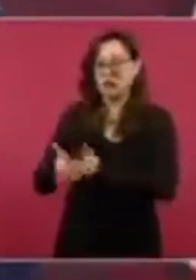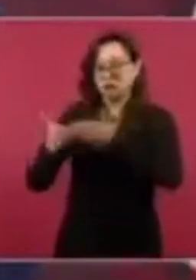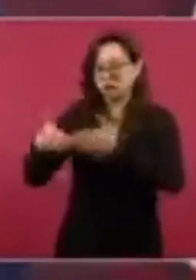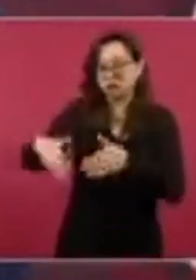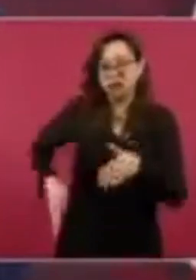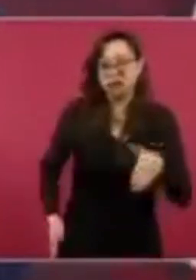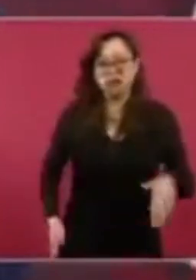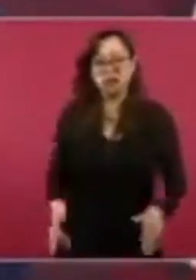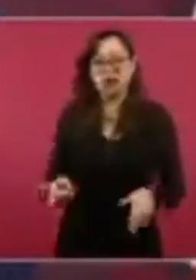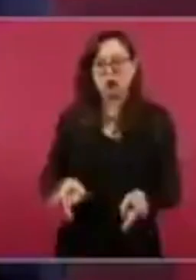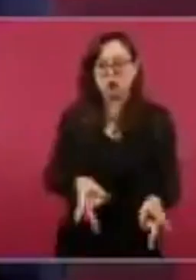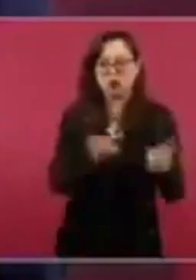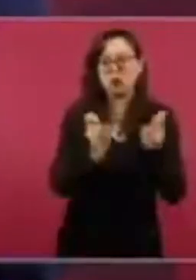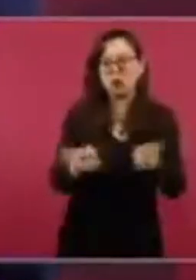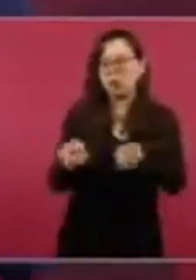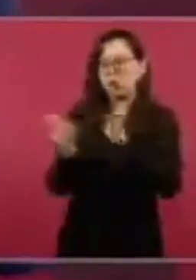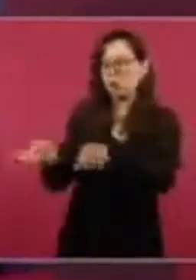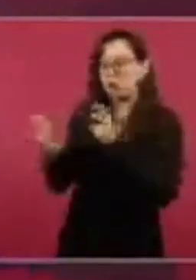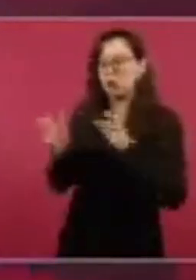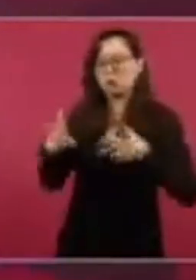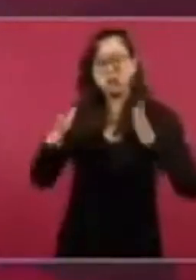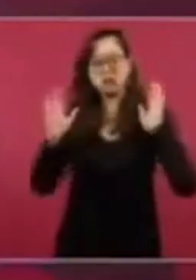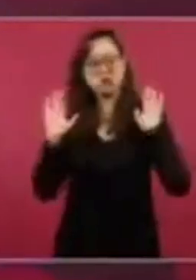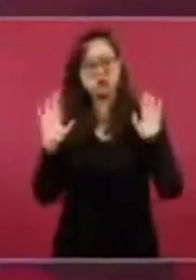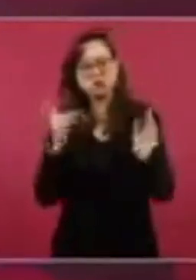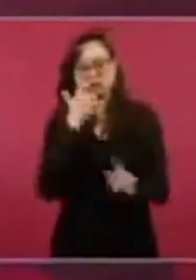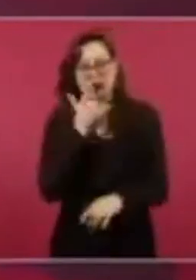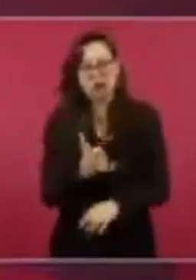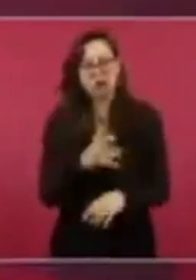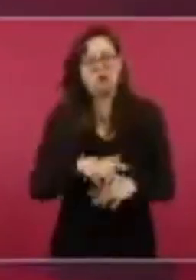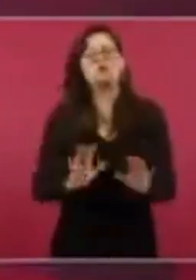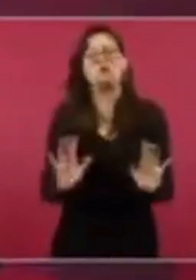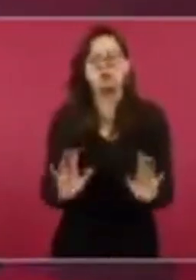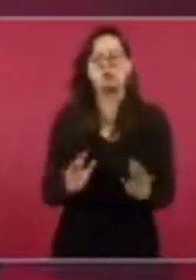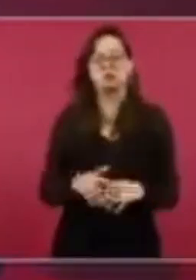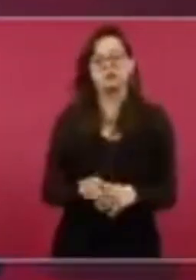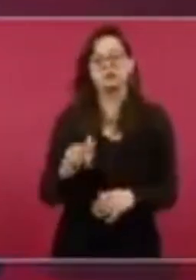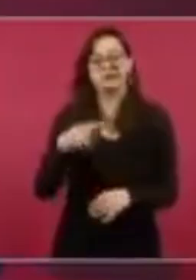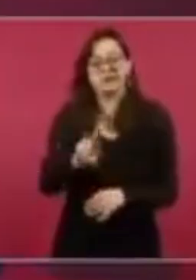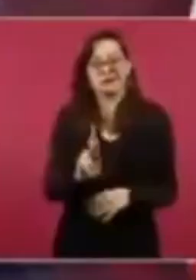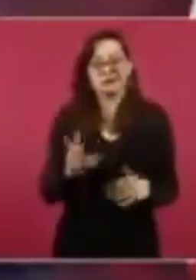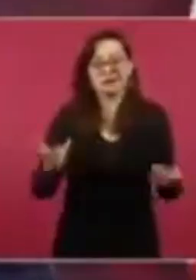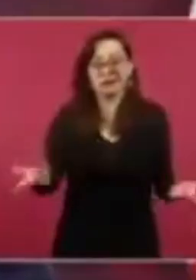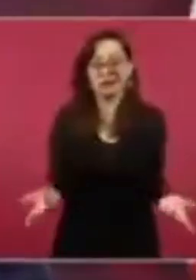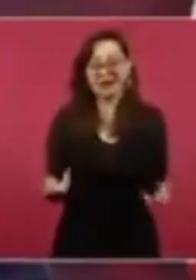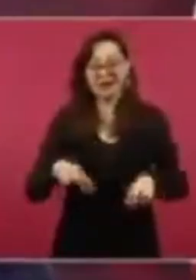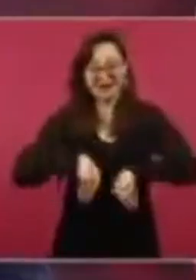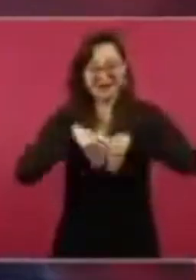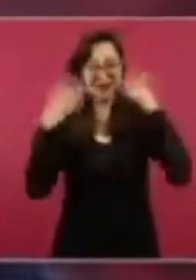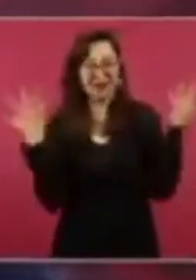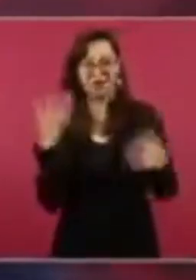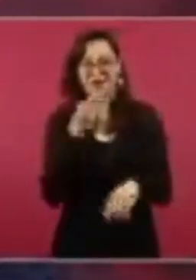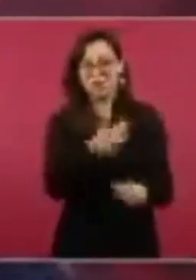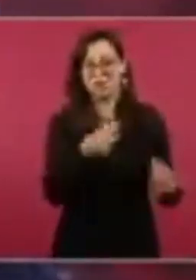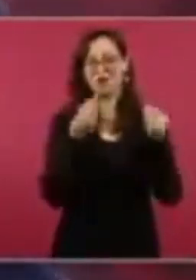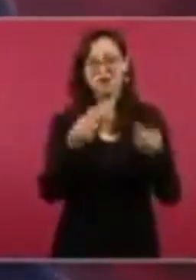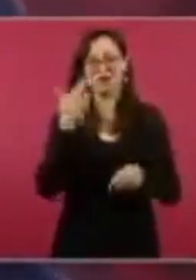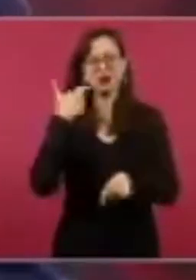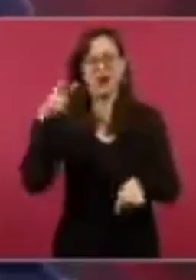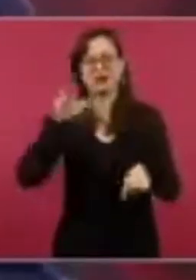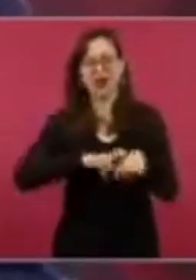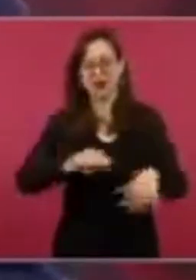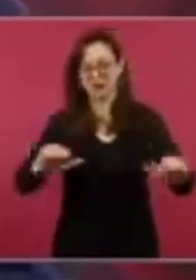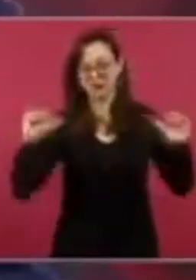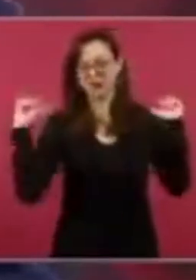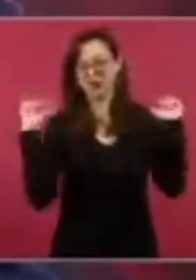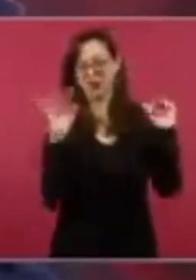es intrascendente, o sea, imagínense con tantos delincuentes de cuello blanco reunidos,